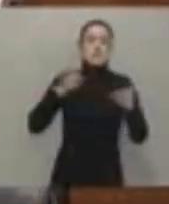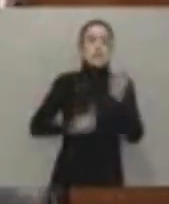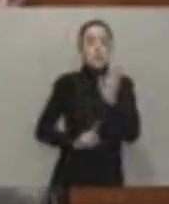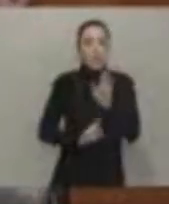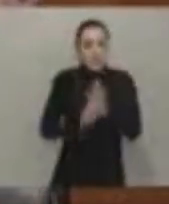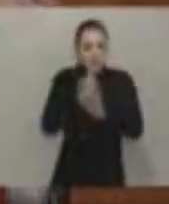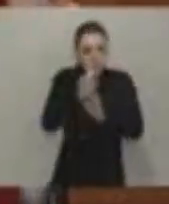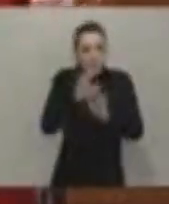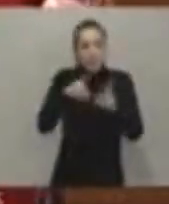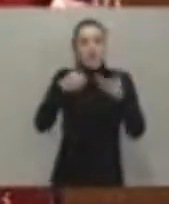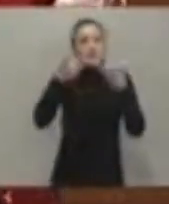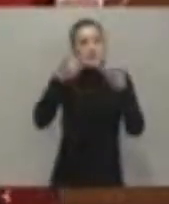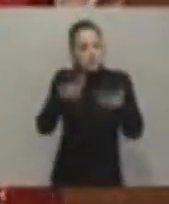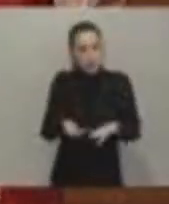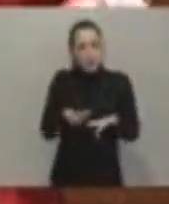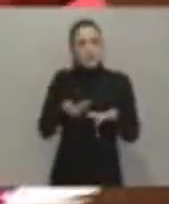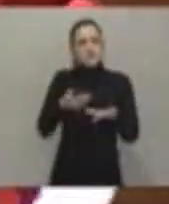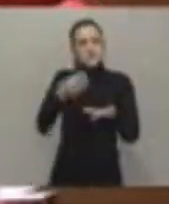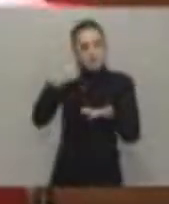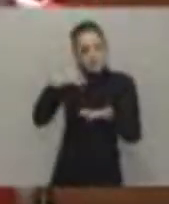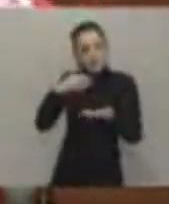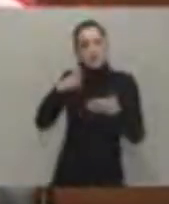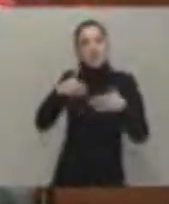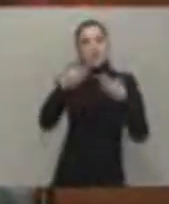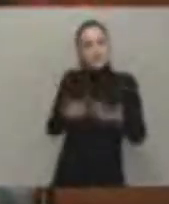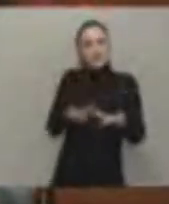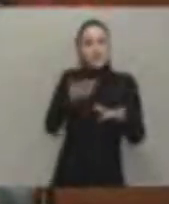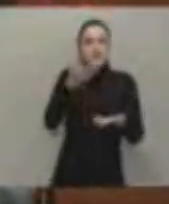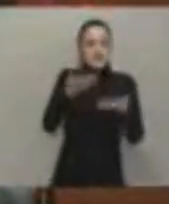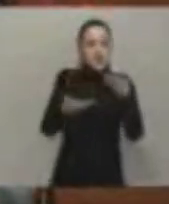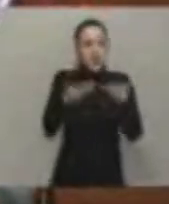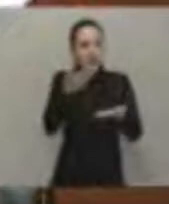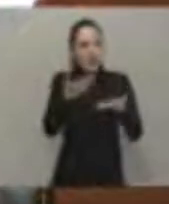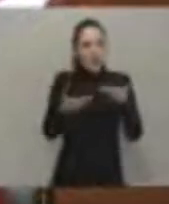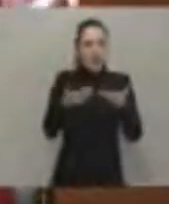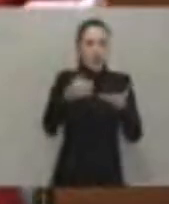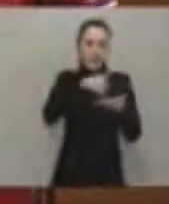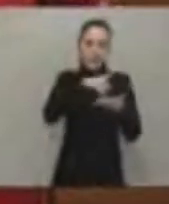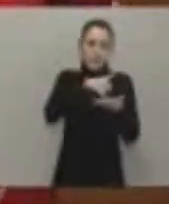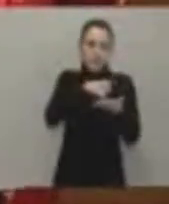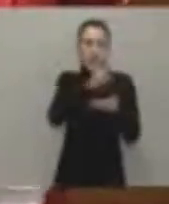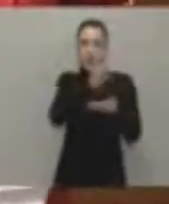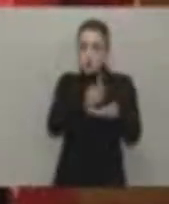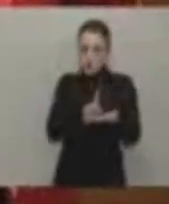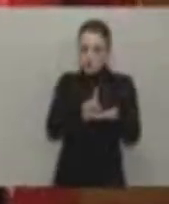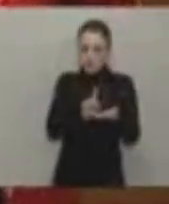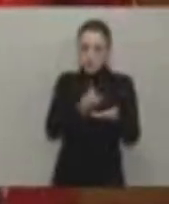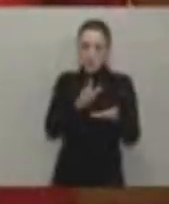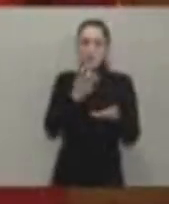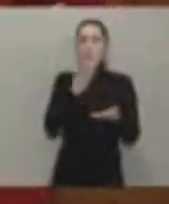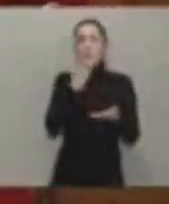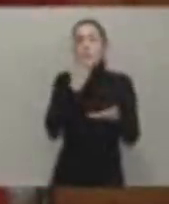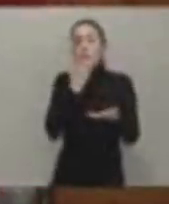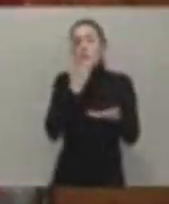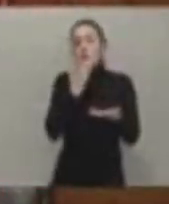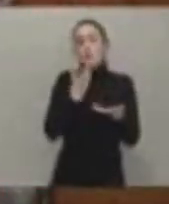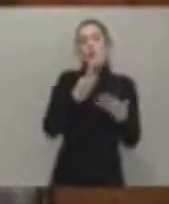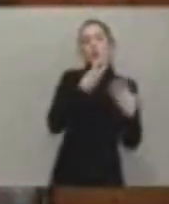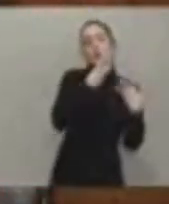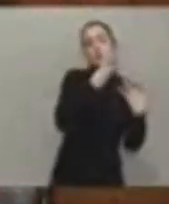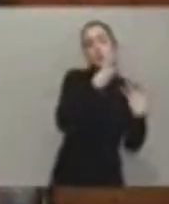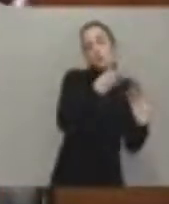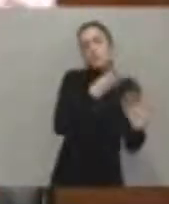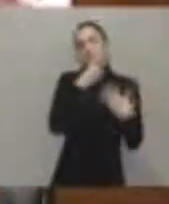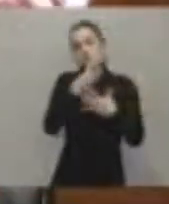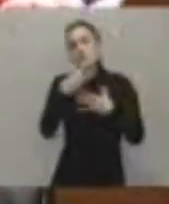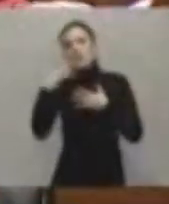señor presidente, el balance no sería tan triste y tan débil como 934 asturianos con